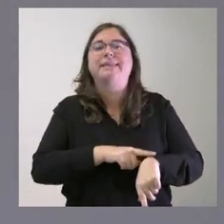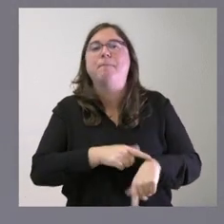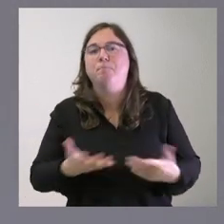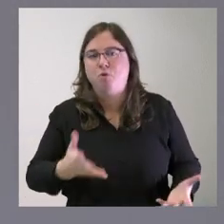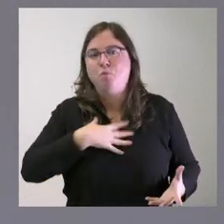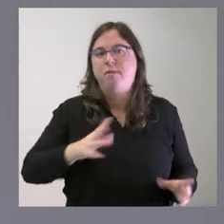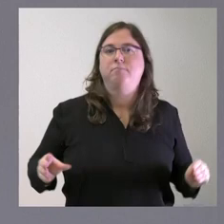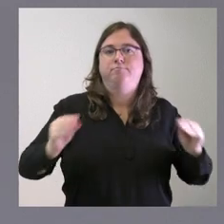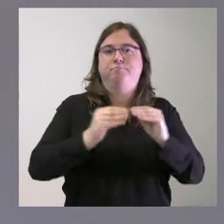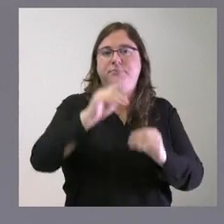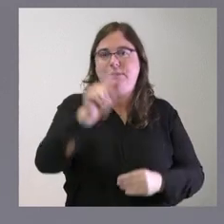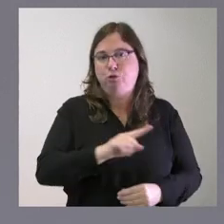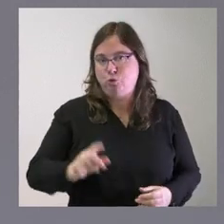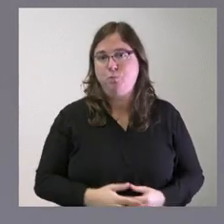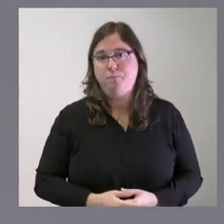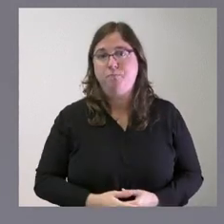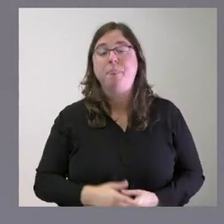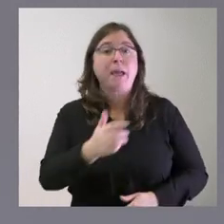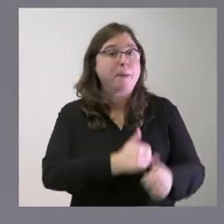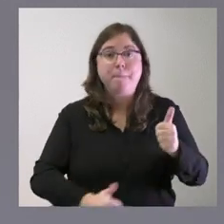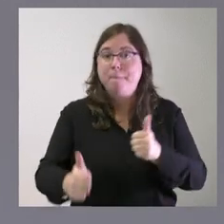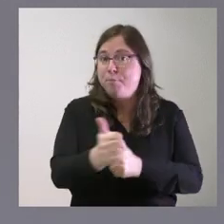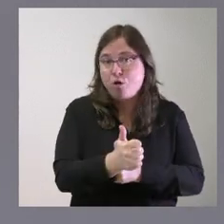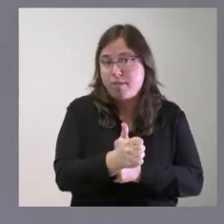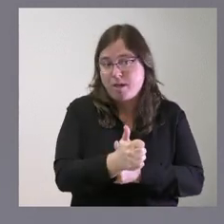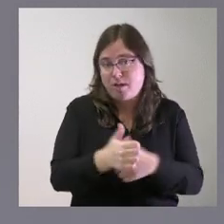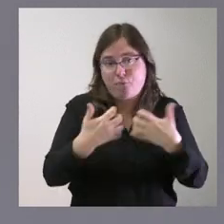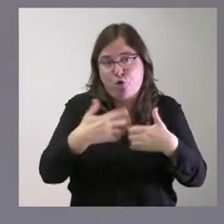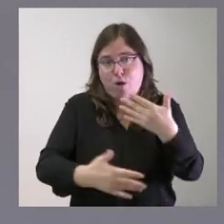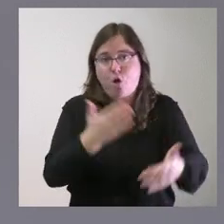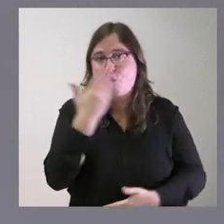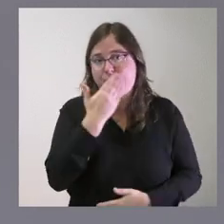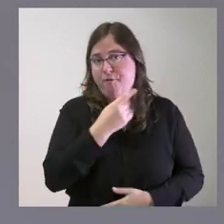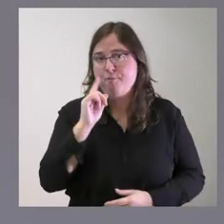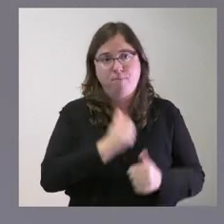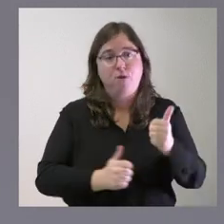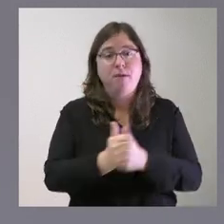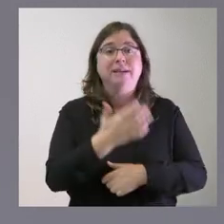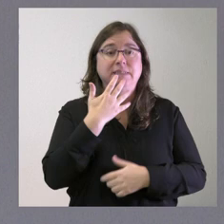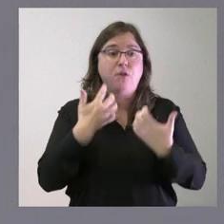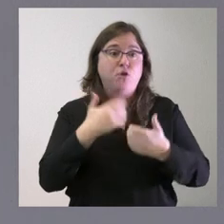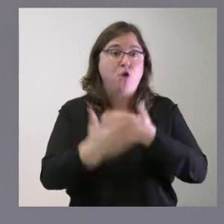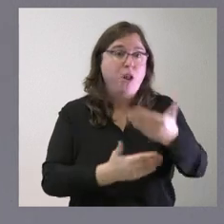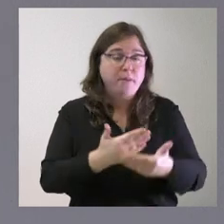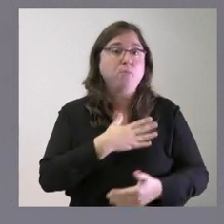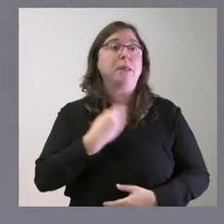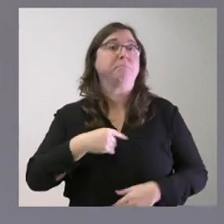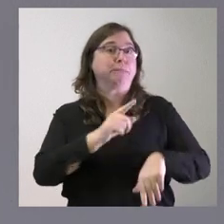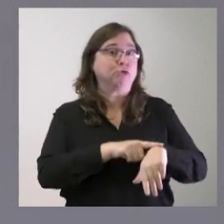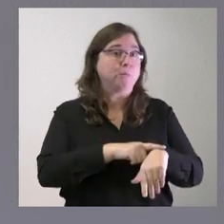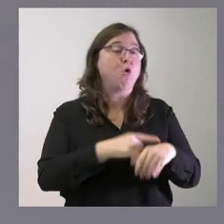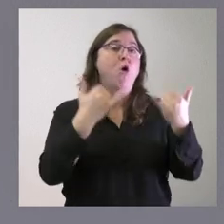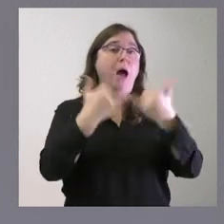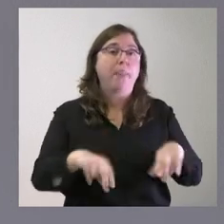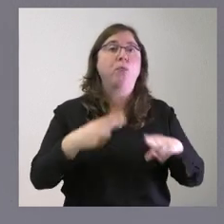compatibles con la otra actividad que se determina la prioritaria es el funcionamiento ordinario del centro lógicamente si este funcionamiento es compatible con el acto político